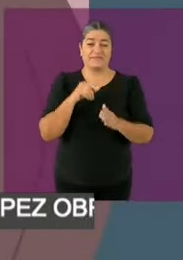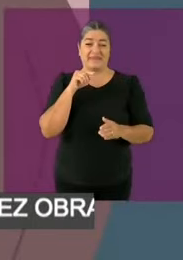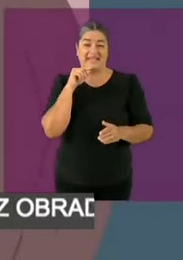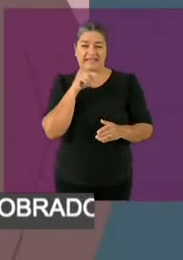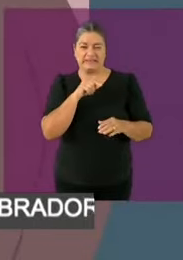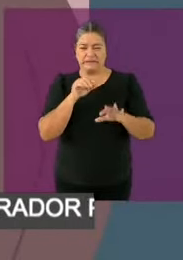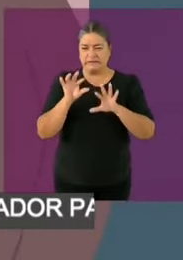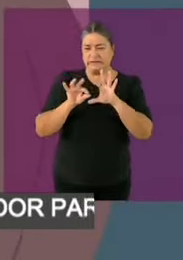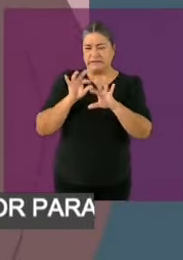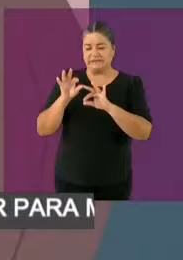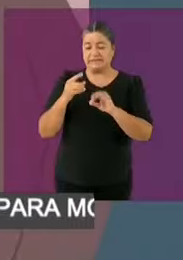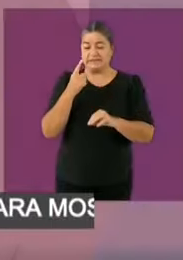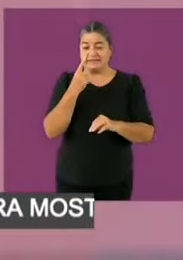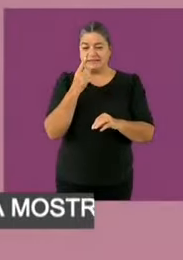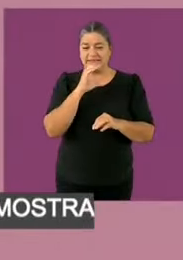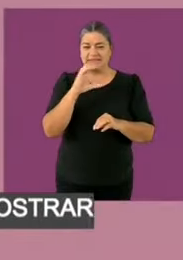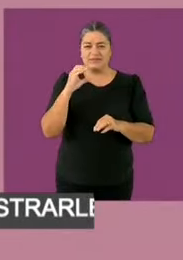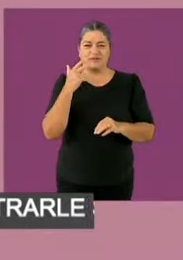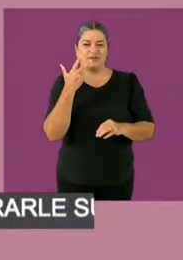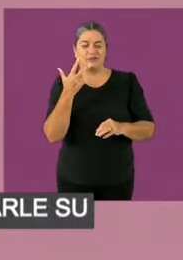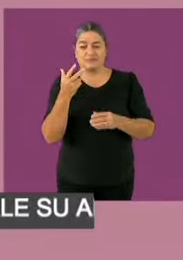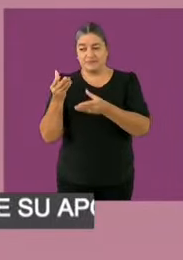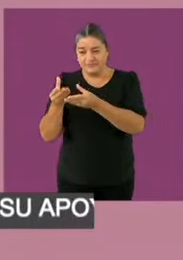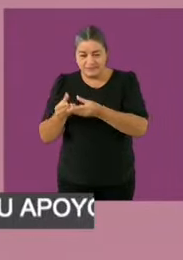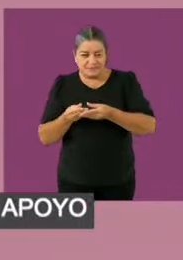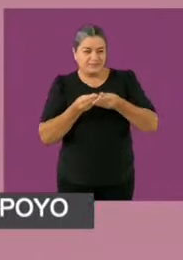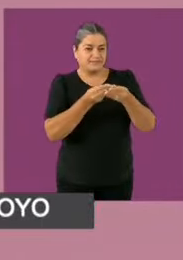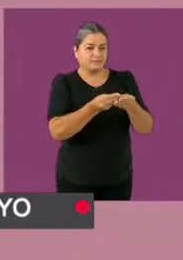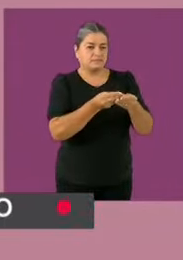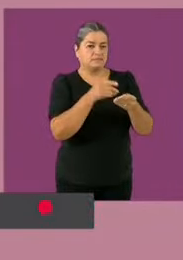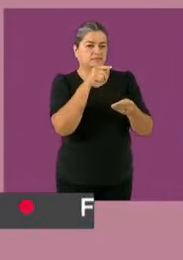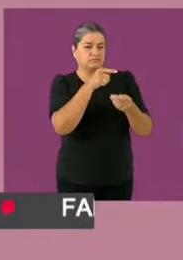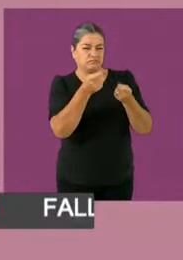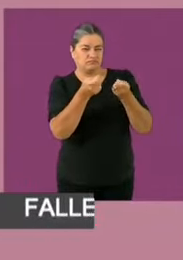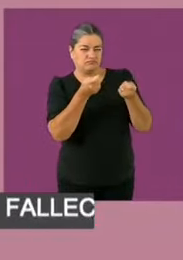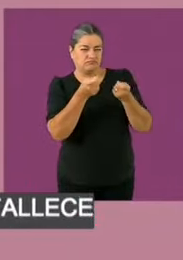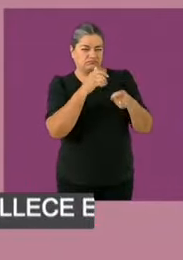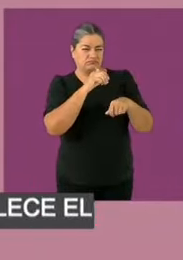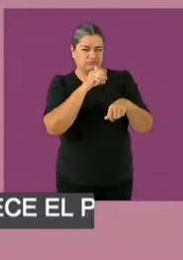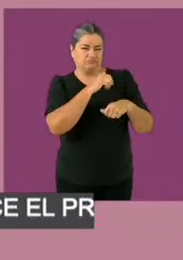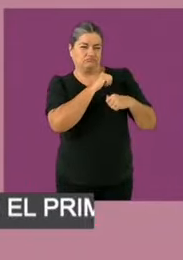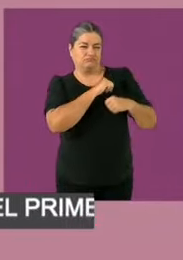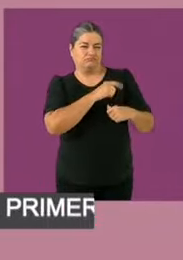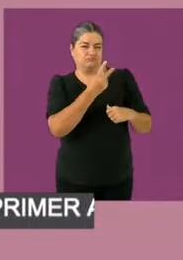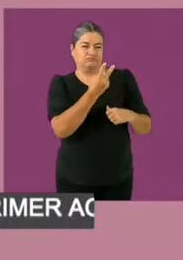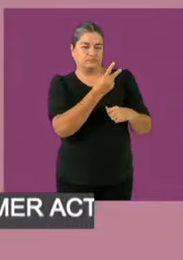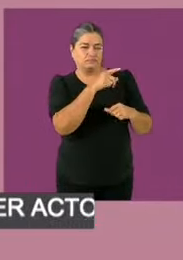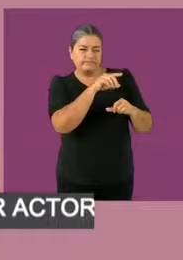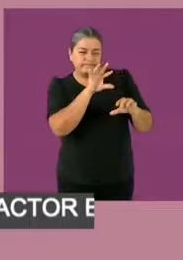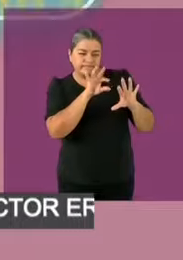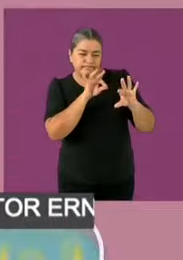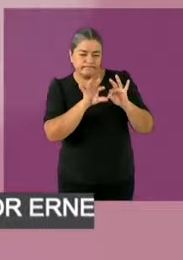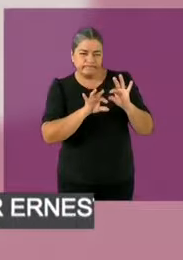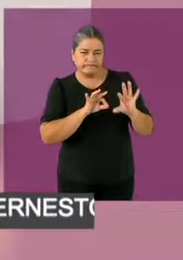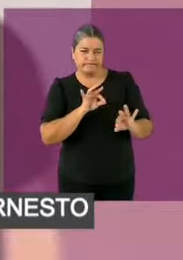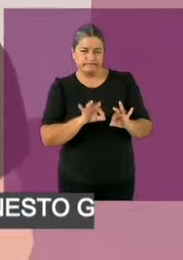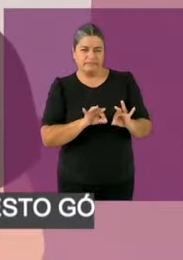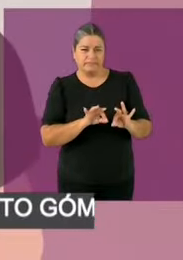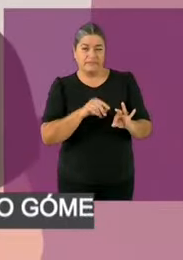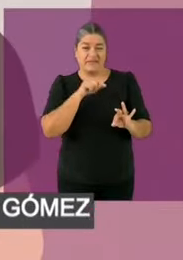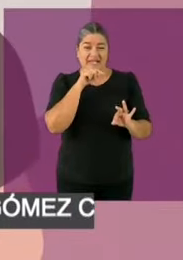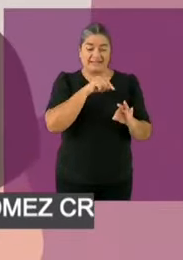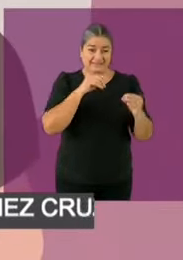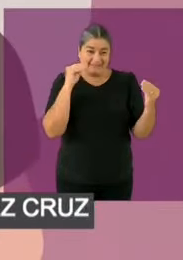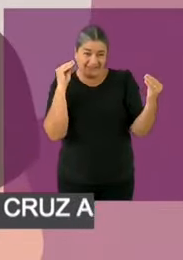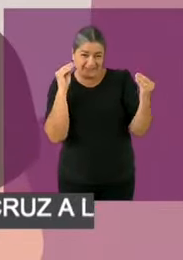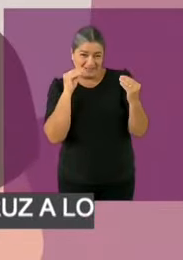el moderador para su elección final. El debate se conformará de tres segmentos con dos bloques cada uno. En el